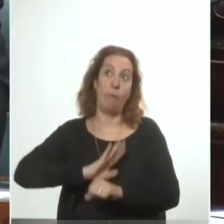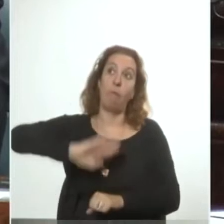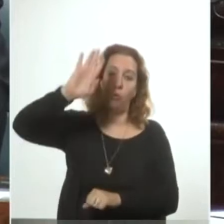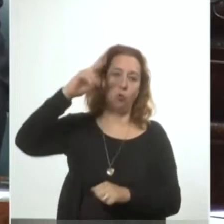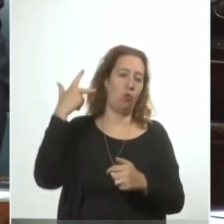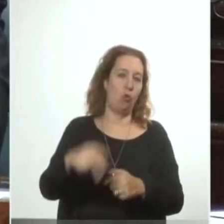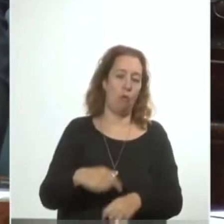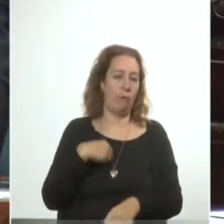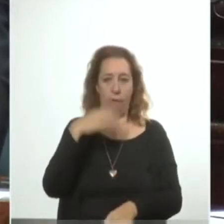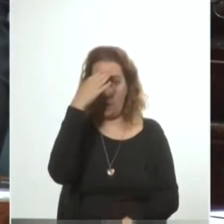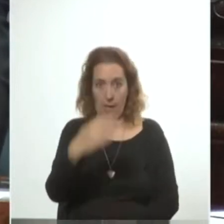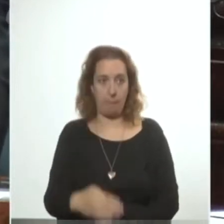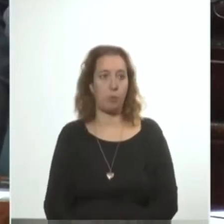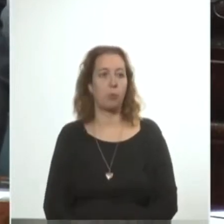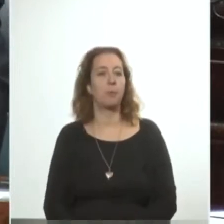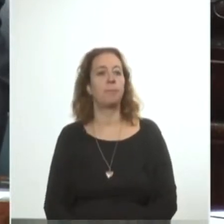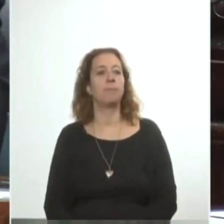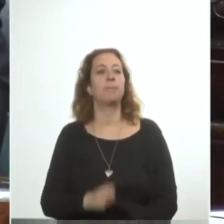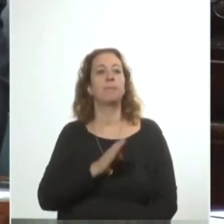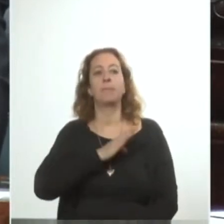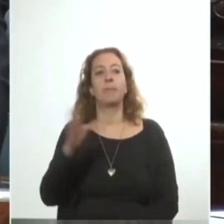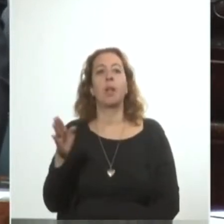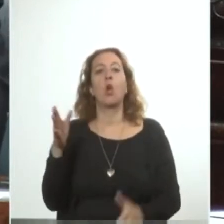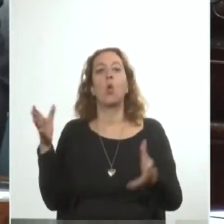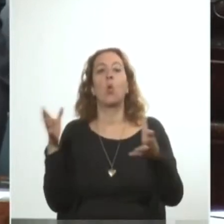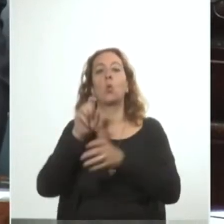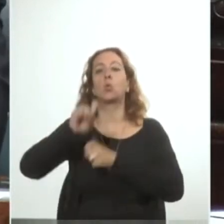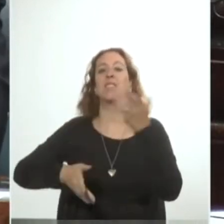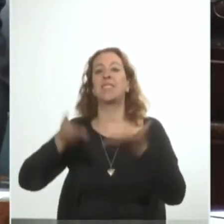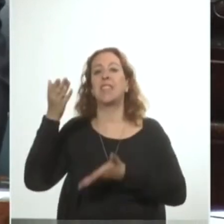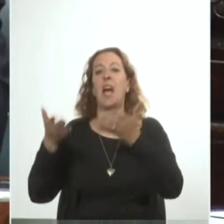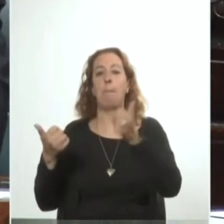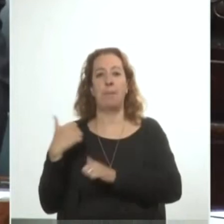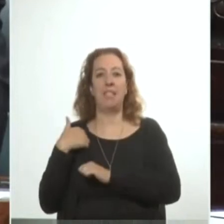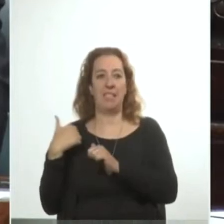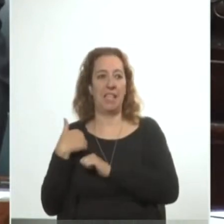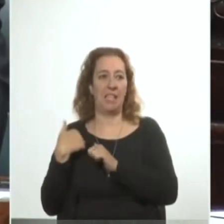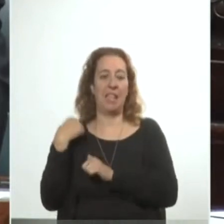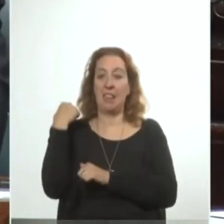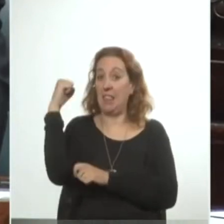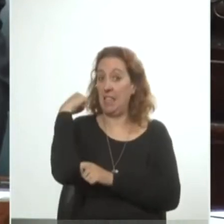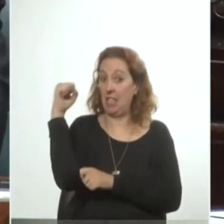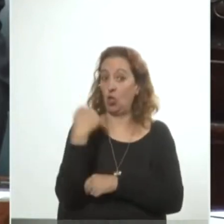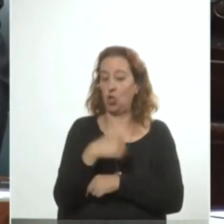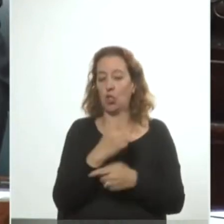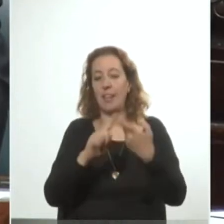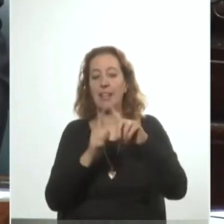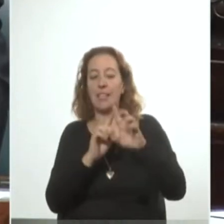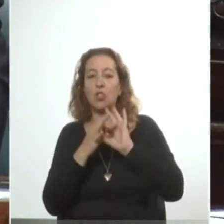Entre otras medidas, habilitó el pasaje a la justicia militar de los delitos vinculados a la llamada subversión.